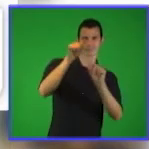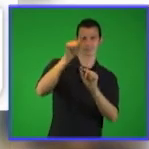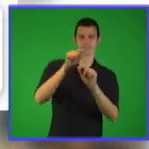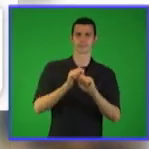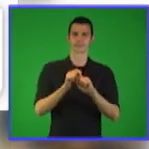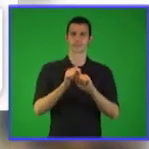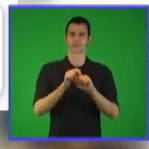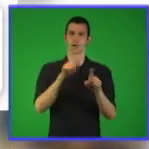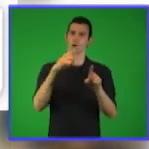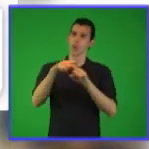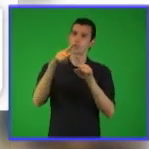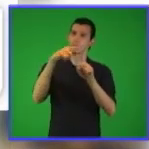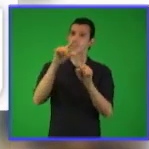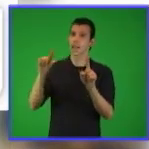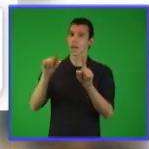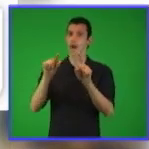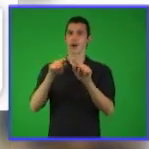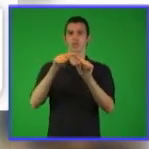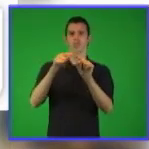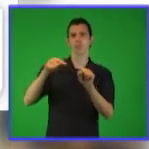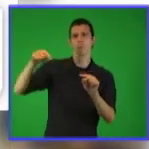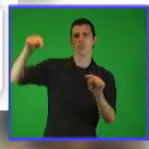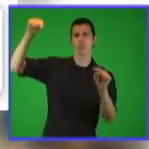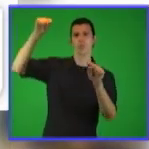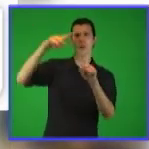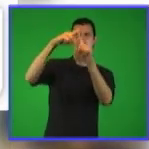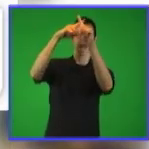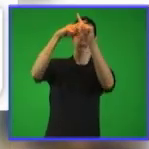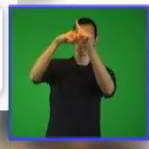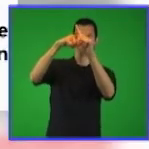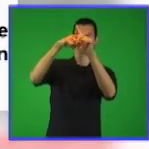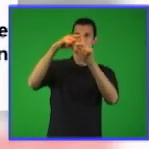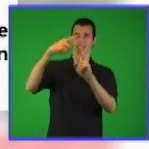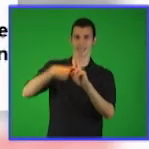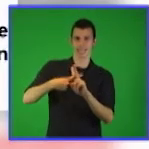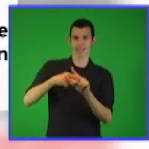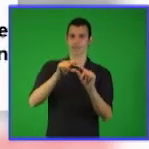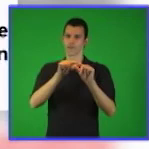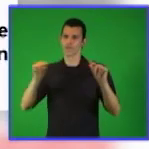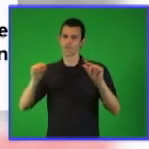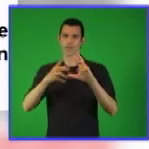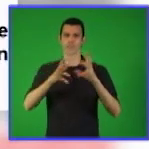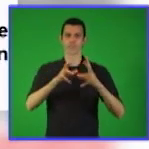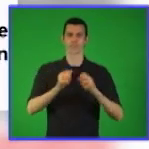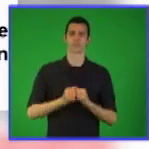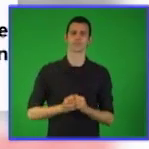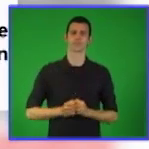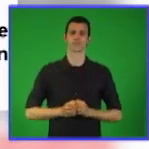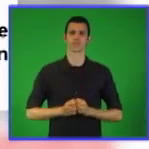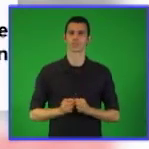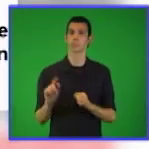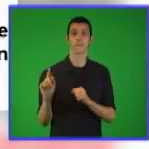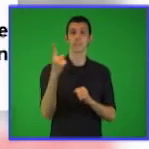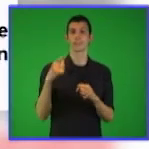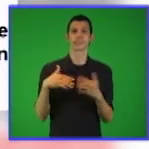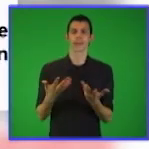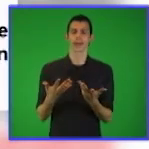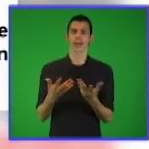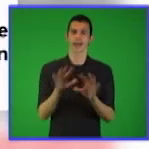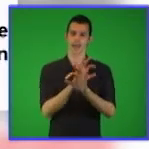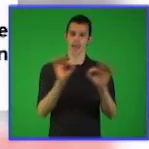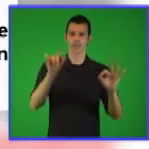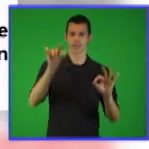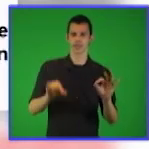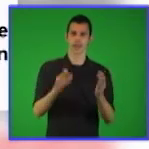trabajaremos las curvas de segundo grado. Vamos a comenzar por orientar la